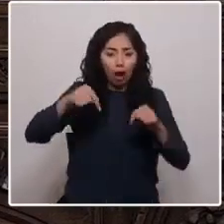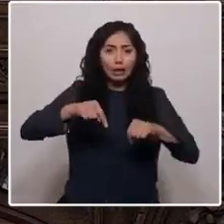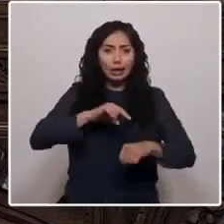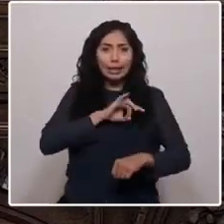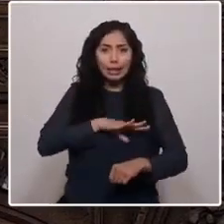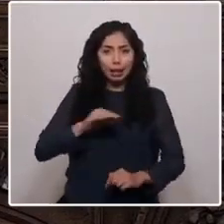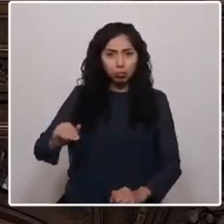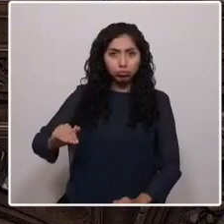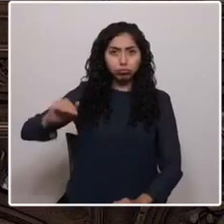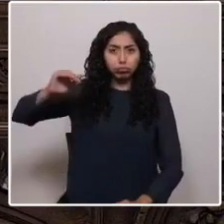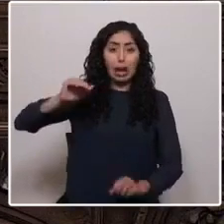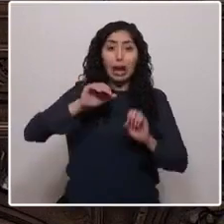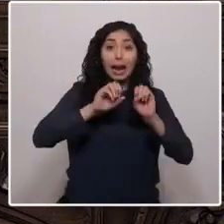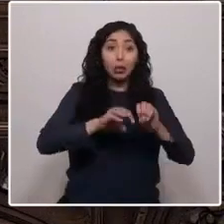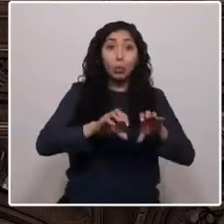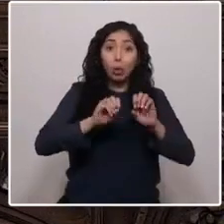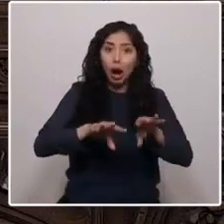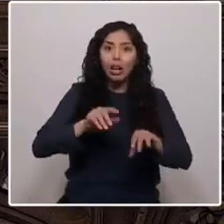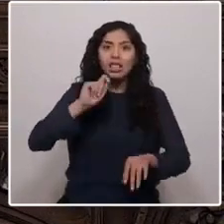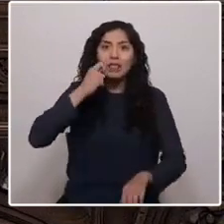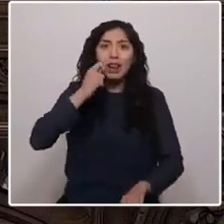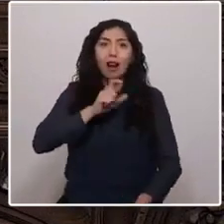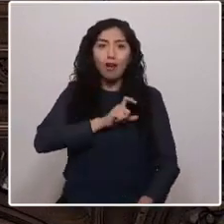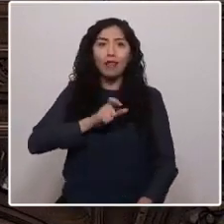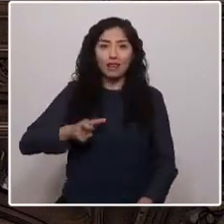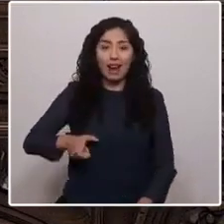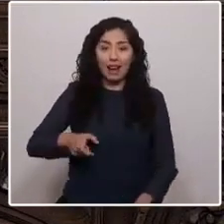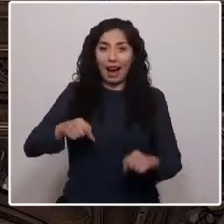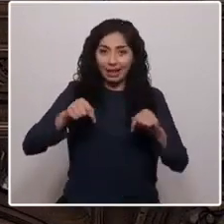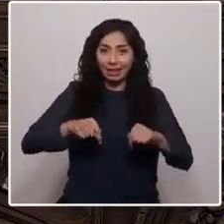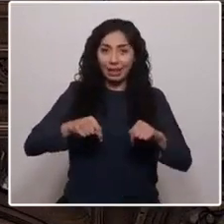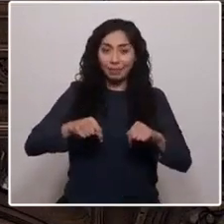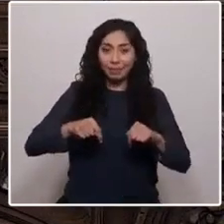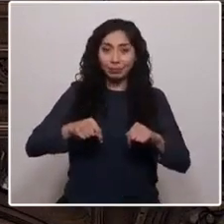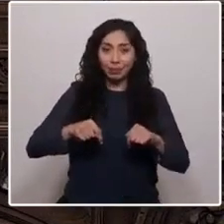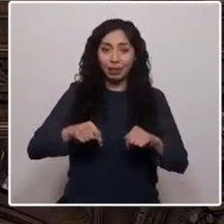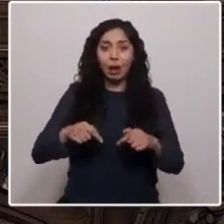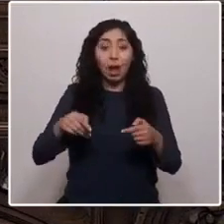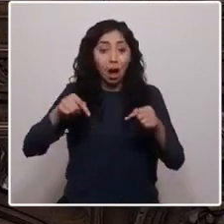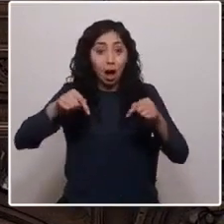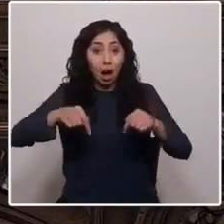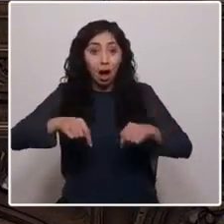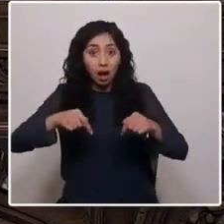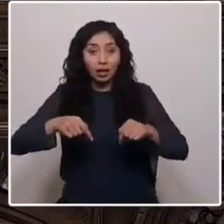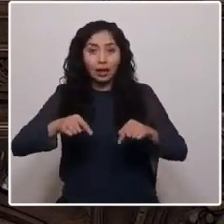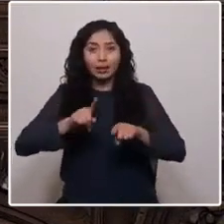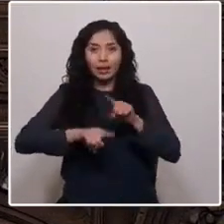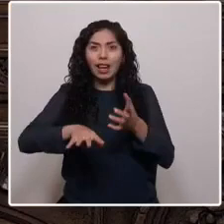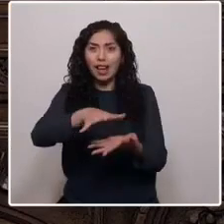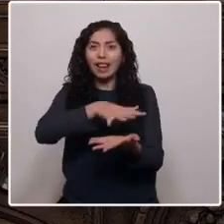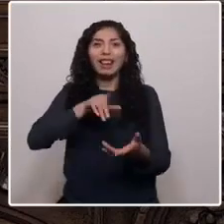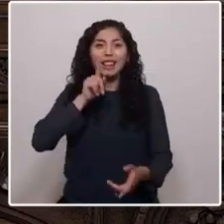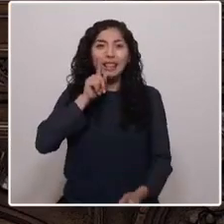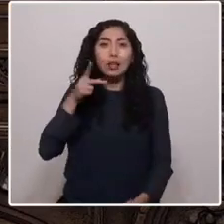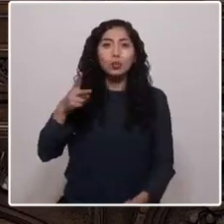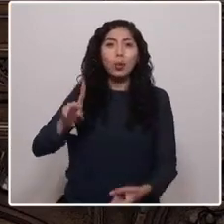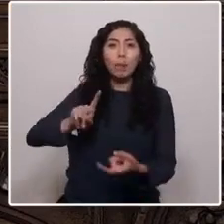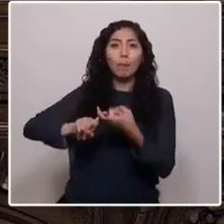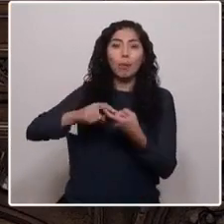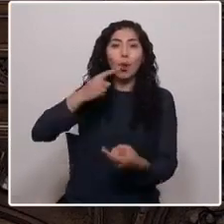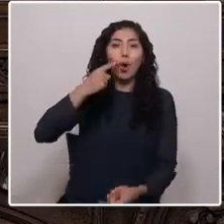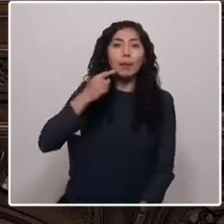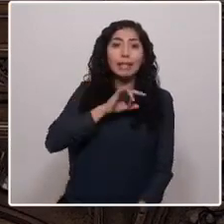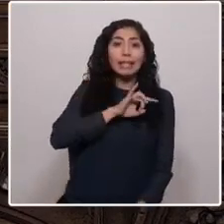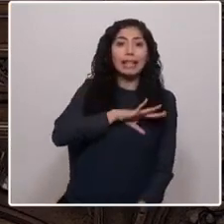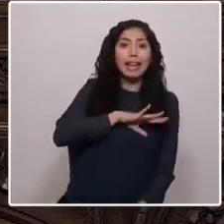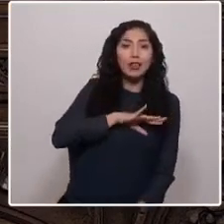gobernar. Esta era la tierra de su hombre sin papeles, un chileno italiano revolucionario y